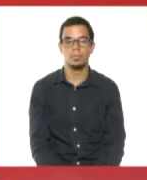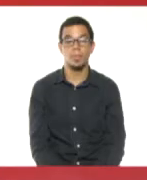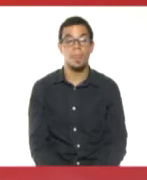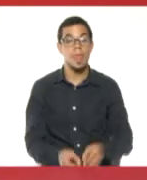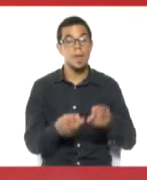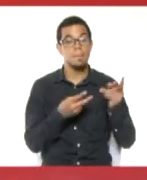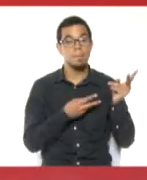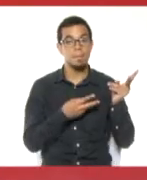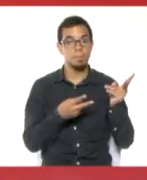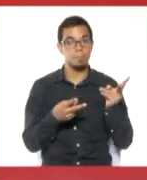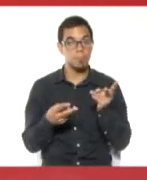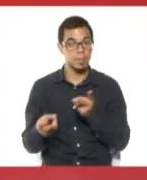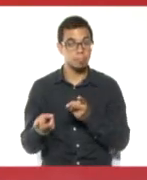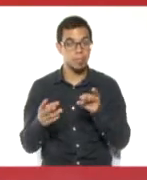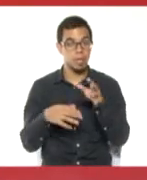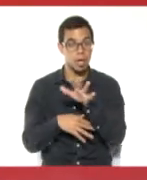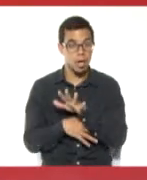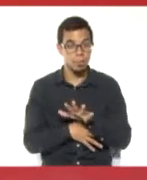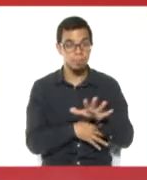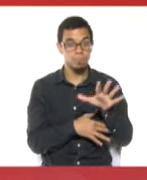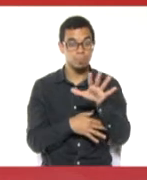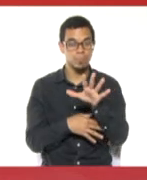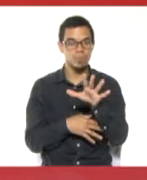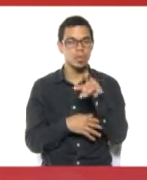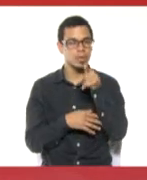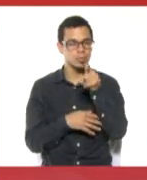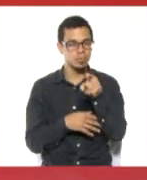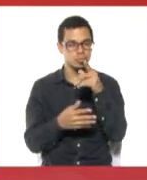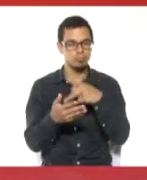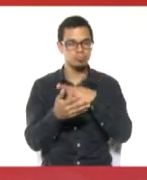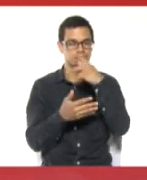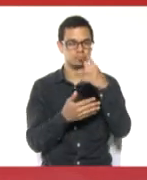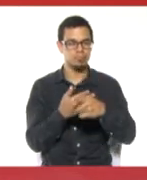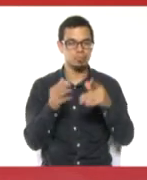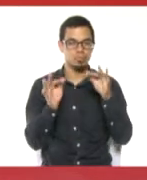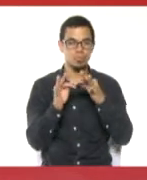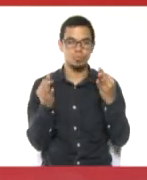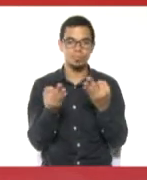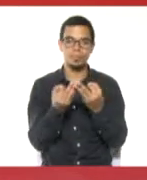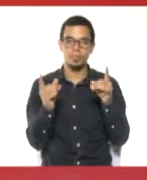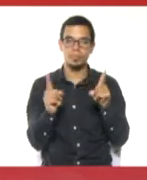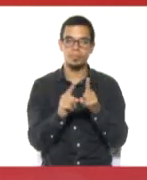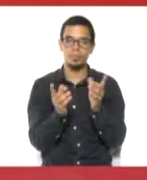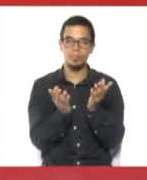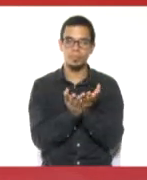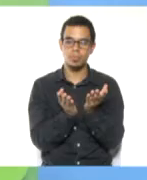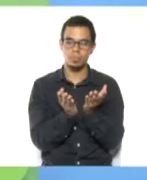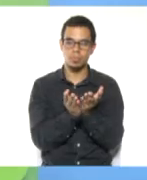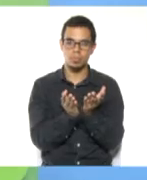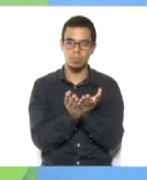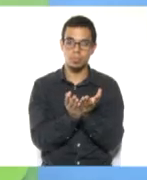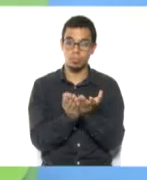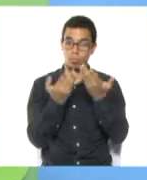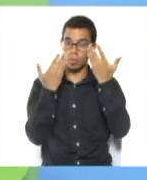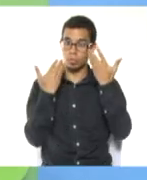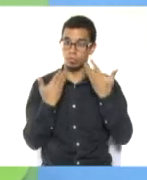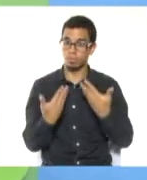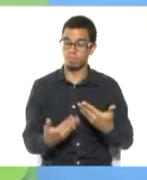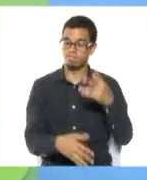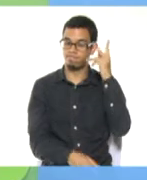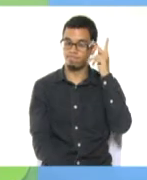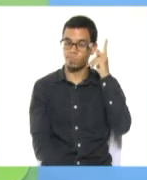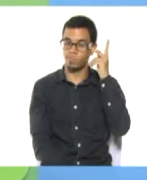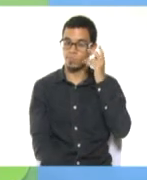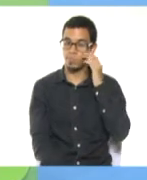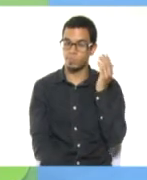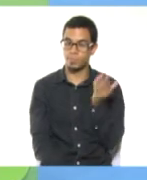Bienvenidos y bienvenidas una vez más a su programa Cada Familia, una escuela. Soy Yelindra Mujica,